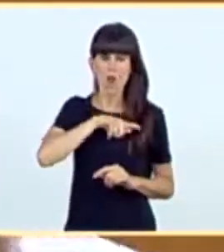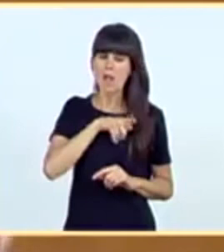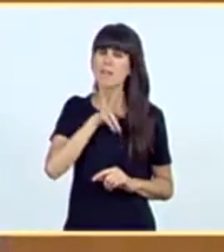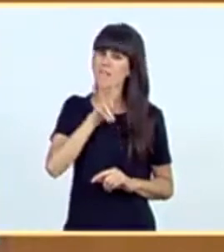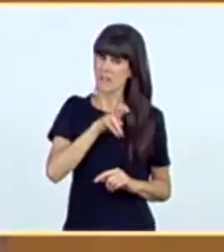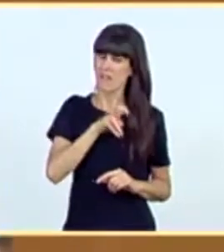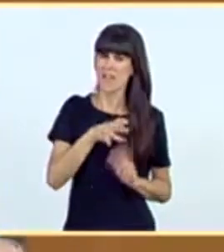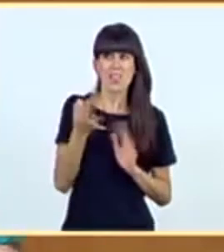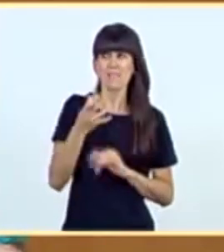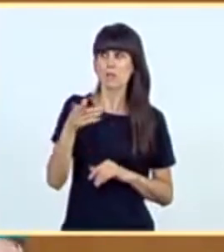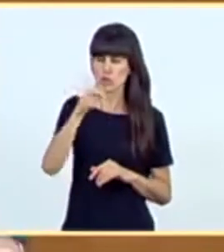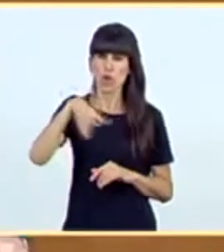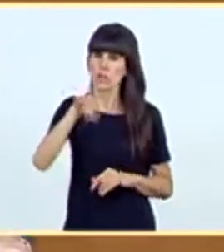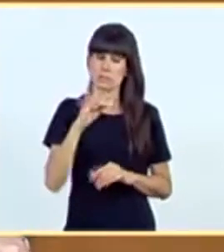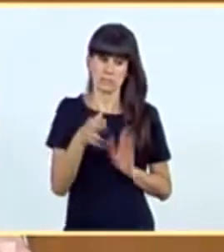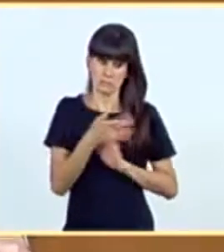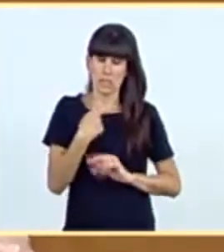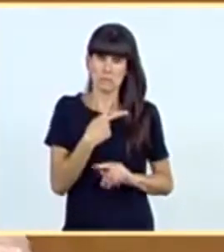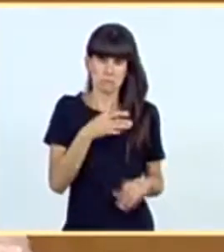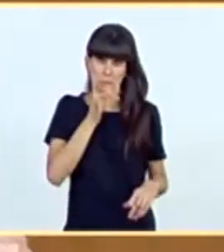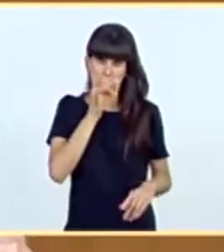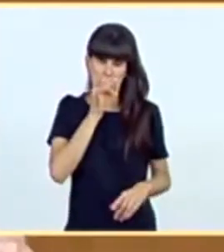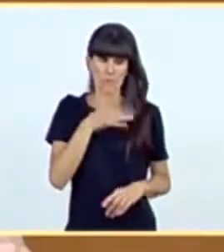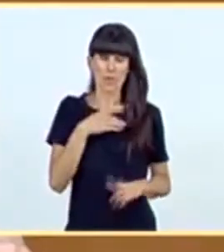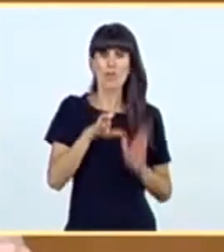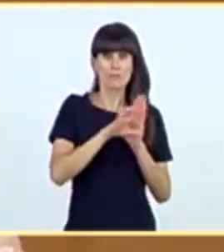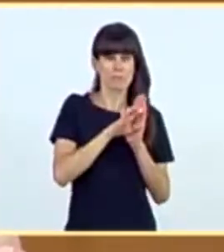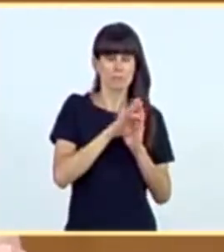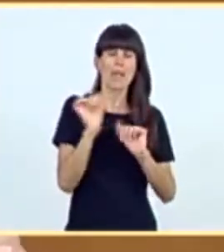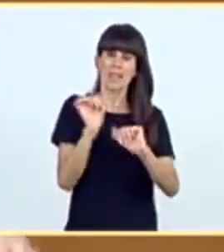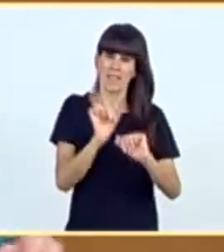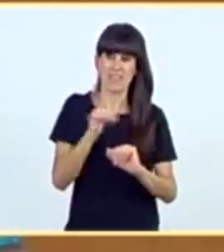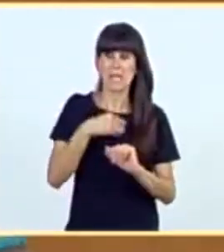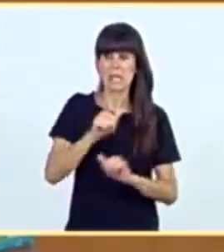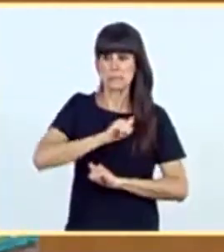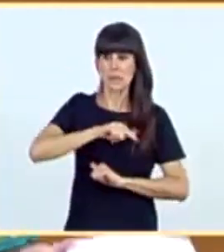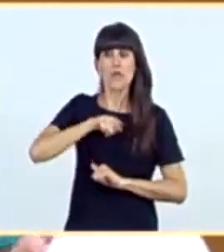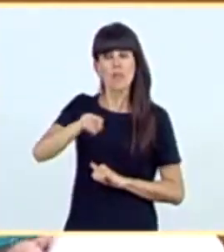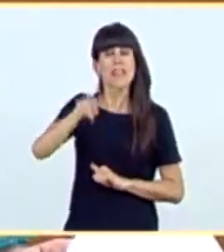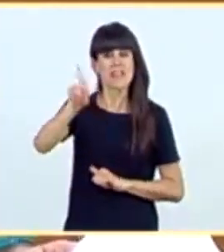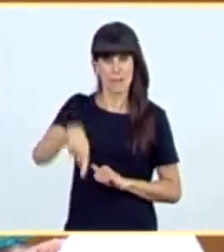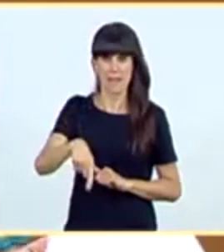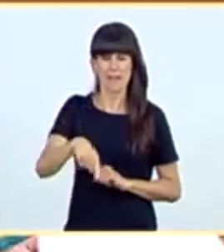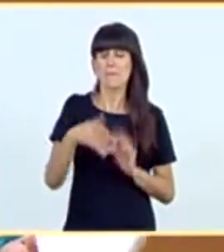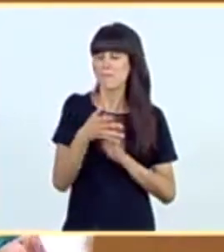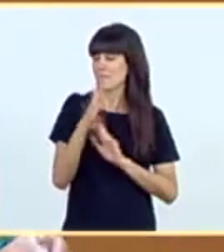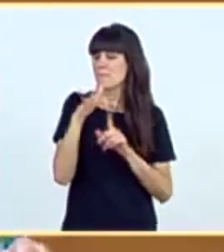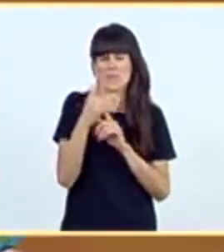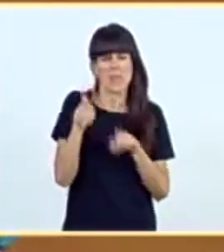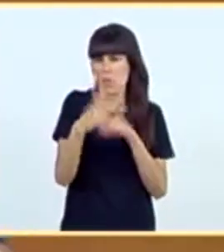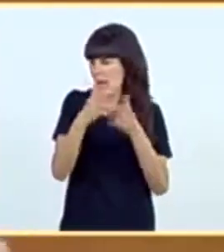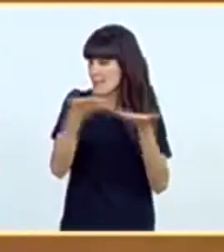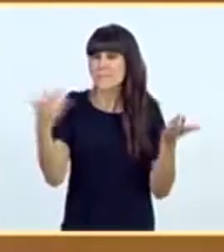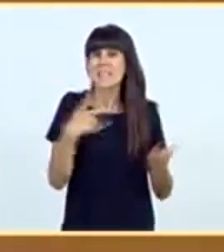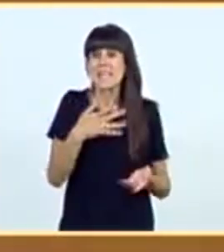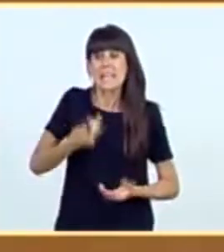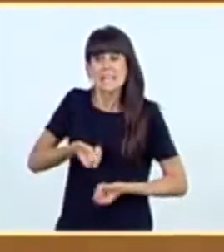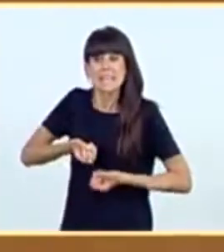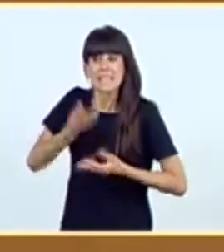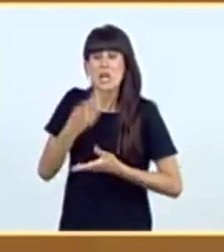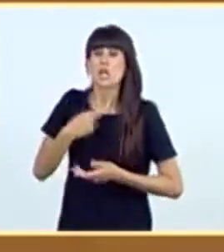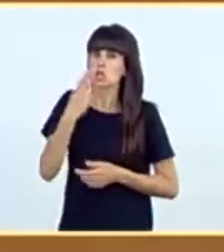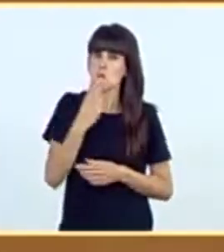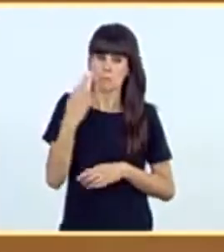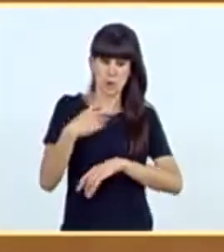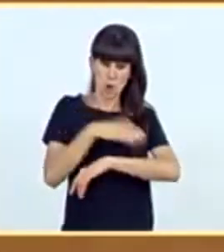todo y al menos yo he prometido, defenderla. Y espero que usted también. En cualquier caso, señoría, lo que le quiero manifestar es el compromiso de este